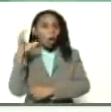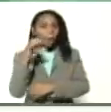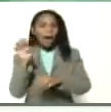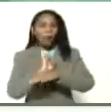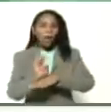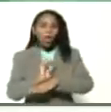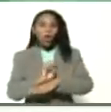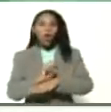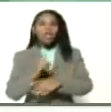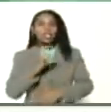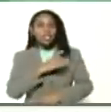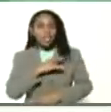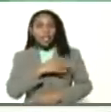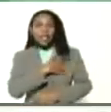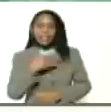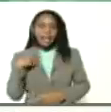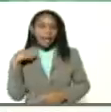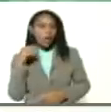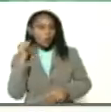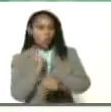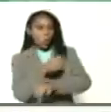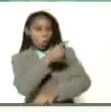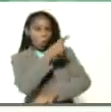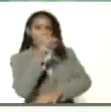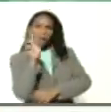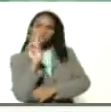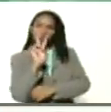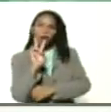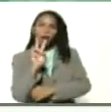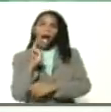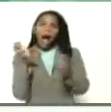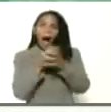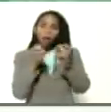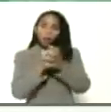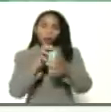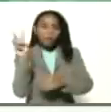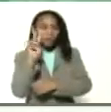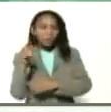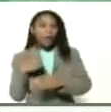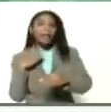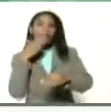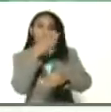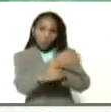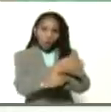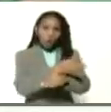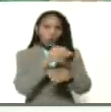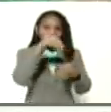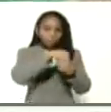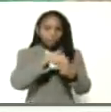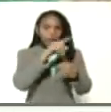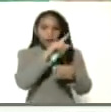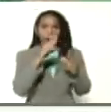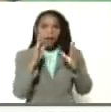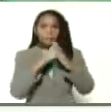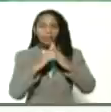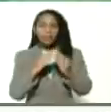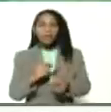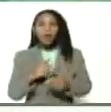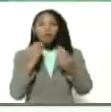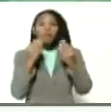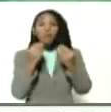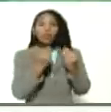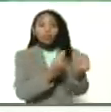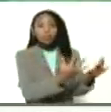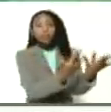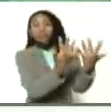Perú, Chile, se lo quieren endilgar a los venezolanos, al grupo de venezolanos que ha ido para allá. Muchos de ellos están regresando por